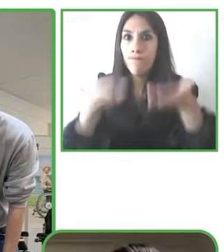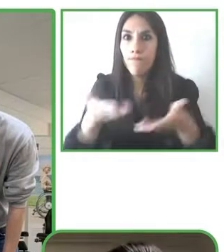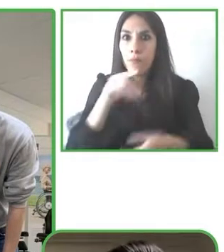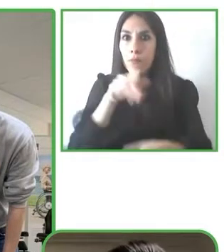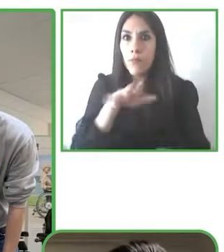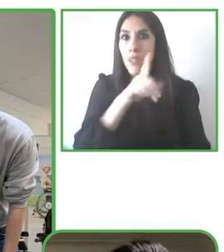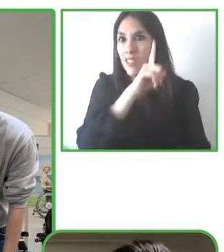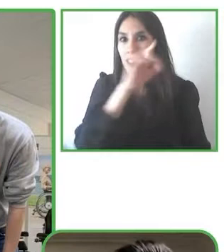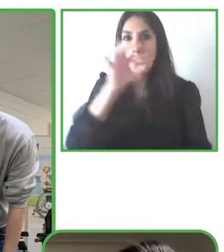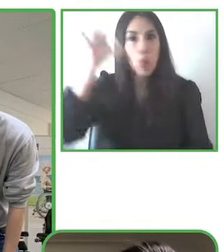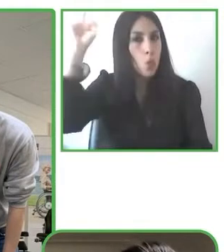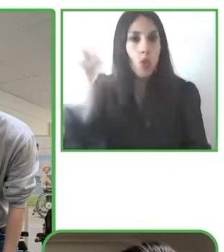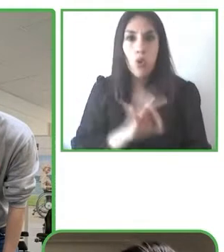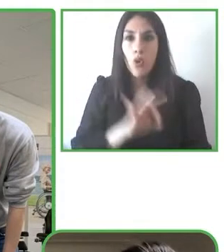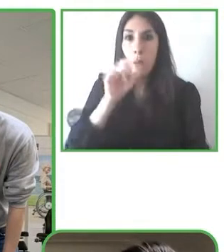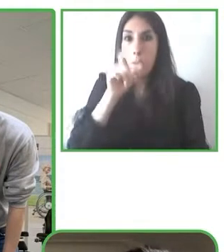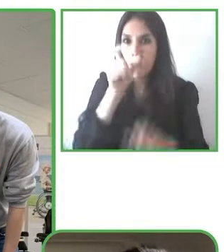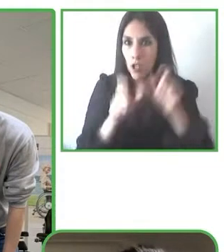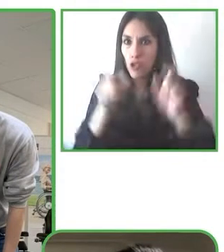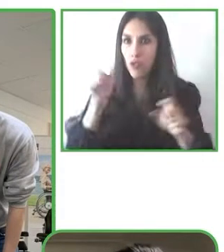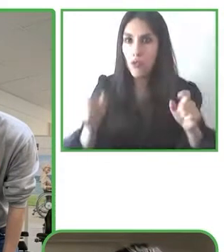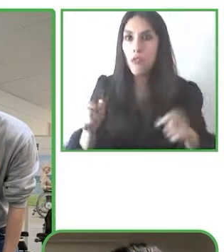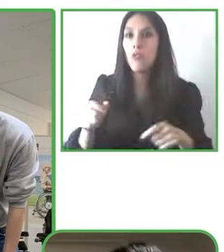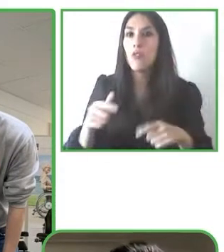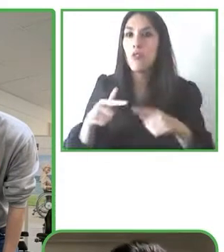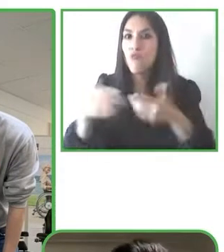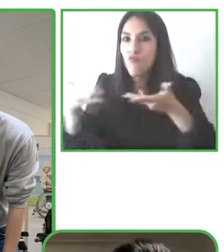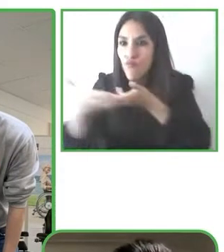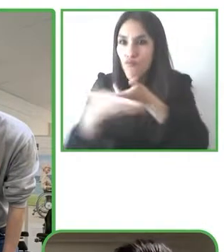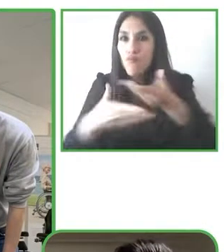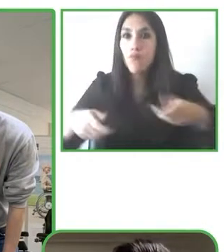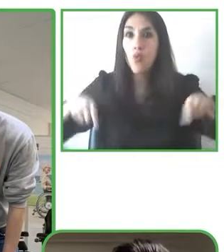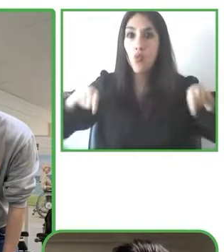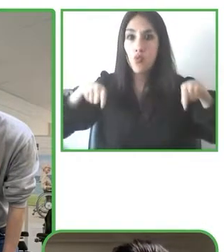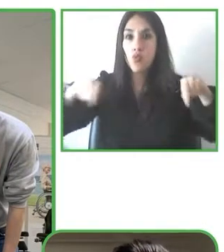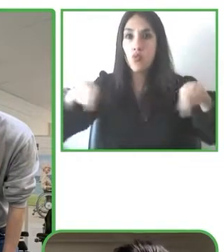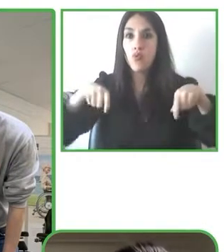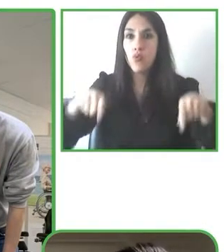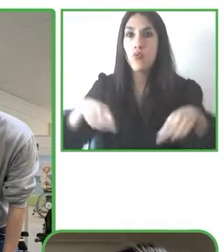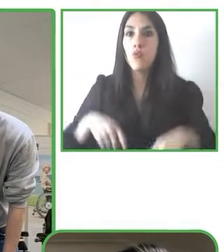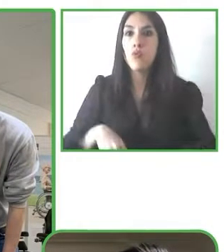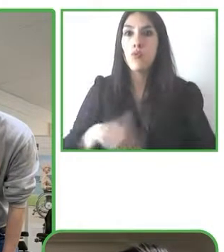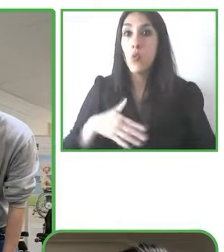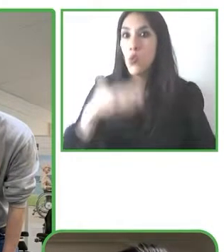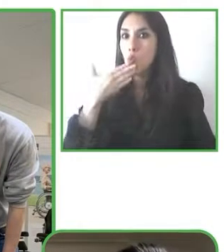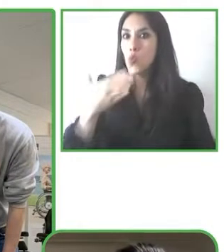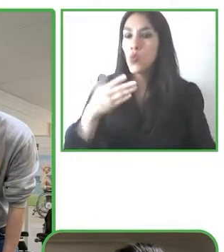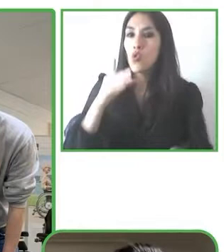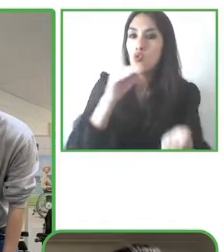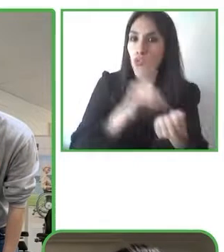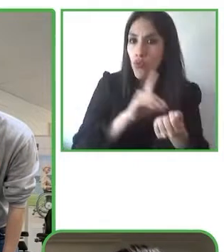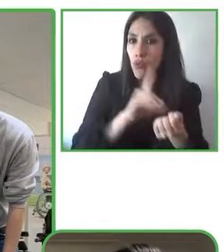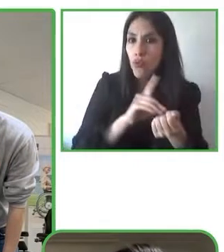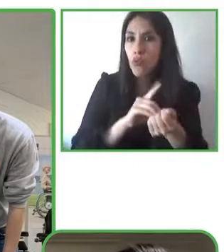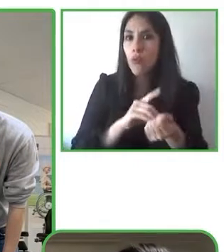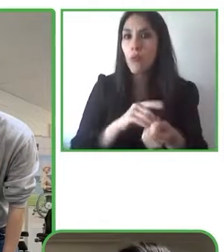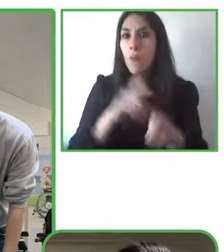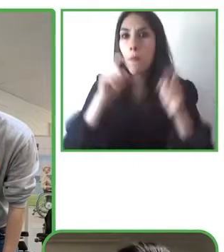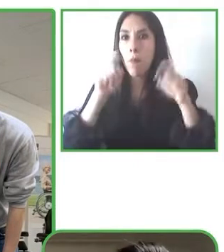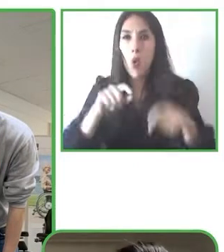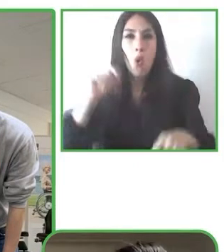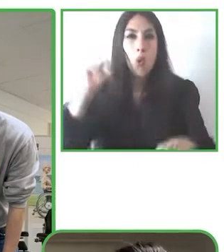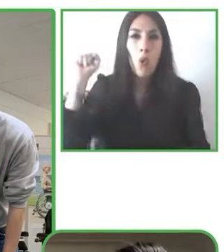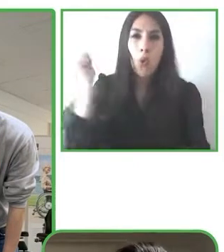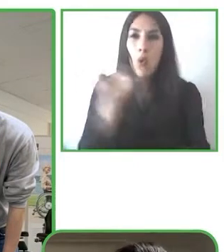porque es un dispositivo médico que cumple con todos los temas regulatorios. También tenemos la aprobación de la